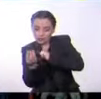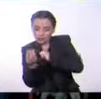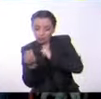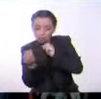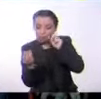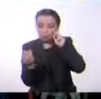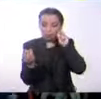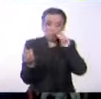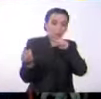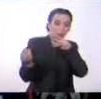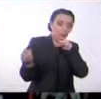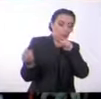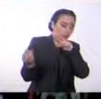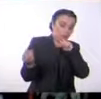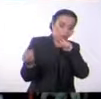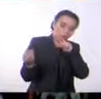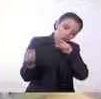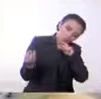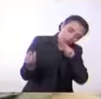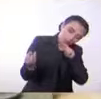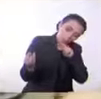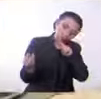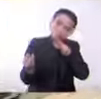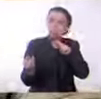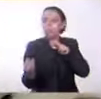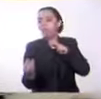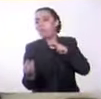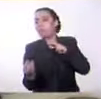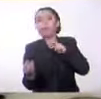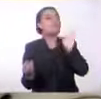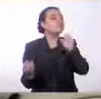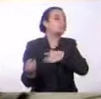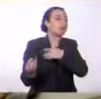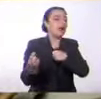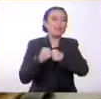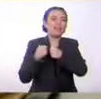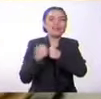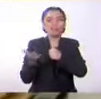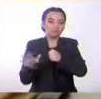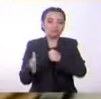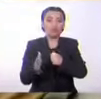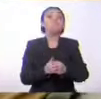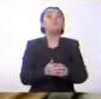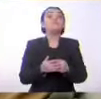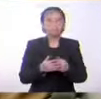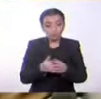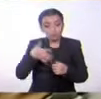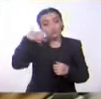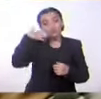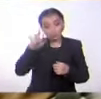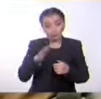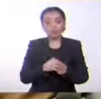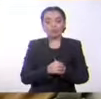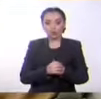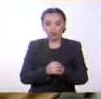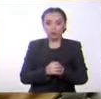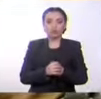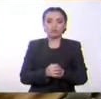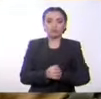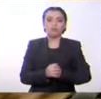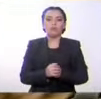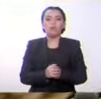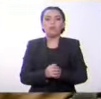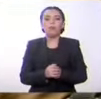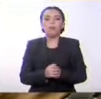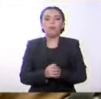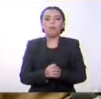en el ambiente y pasen desapercibidos. Muchas de las personas que estudian y observan